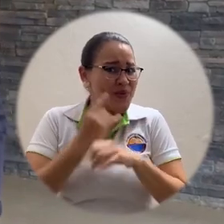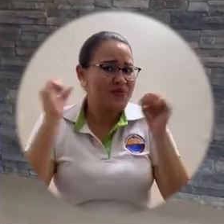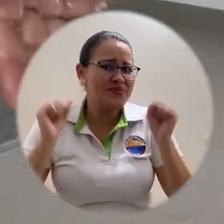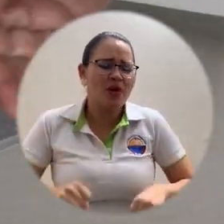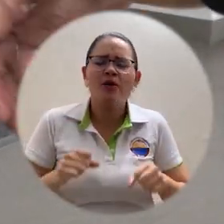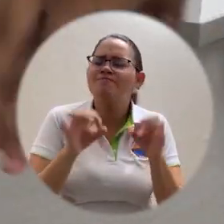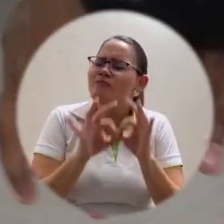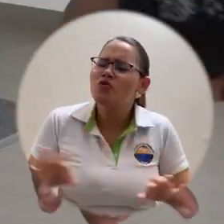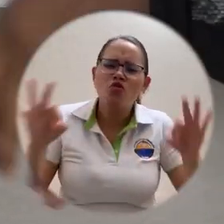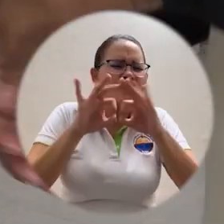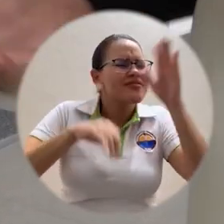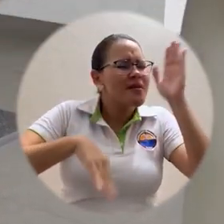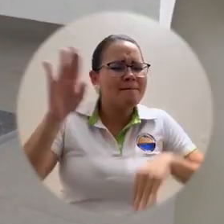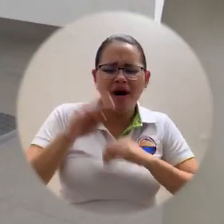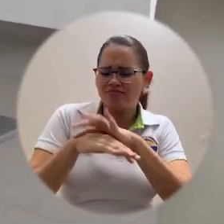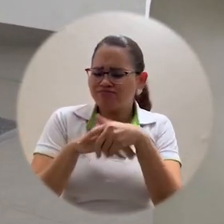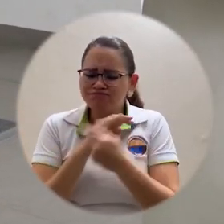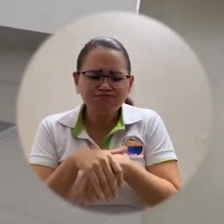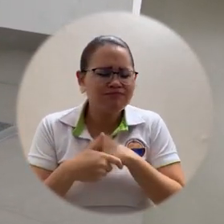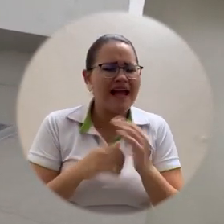estos momentos es la bioseguridad.